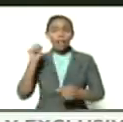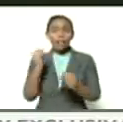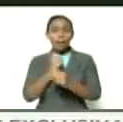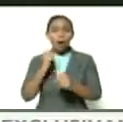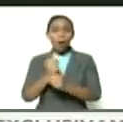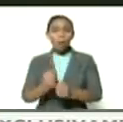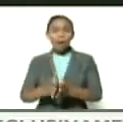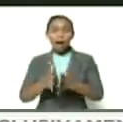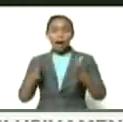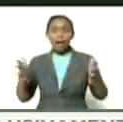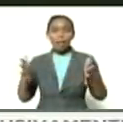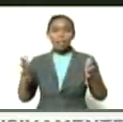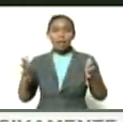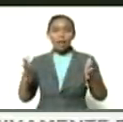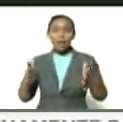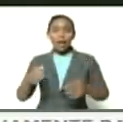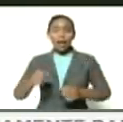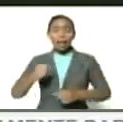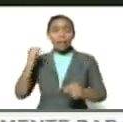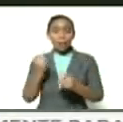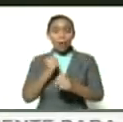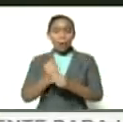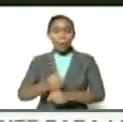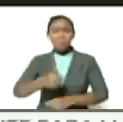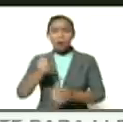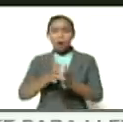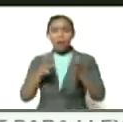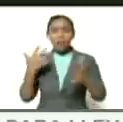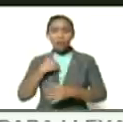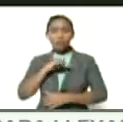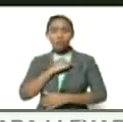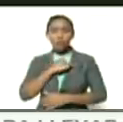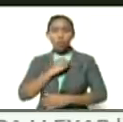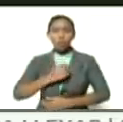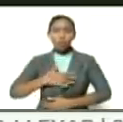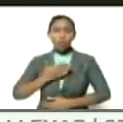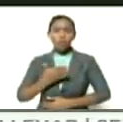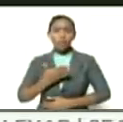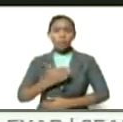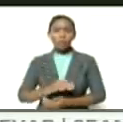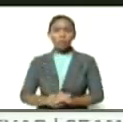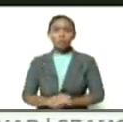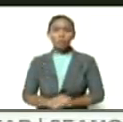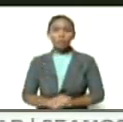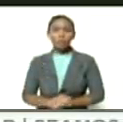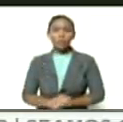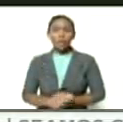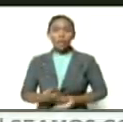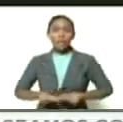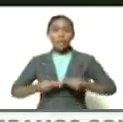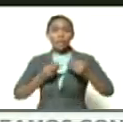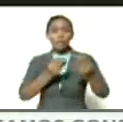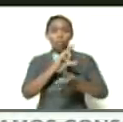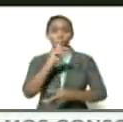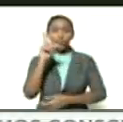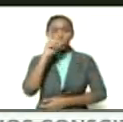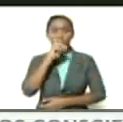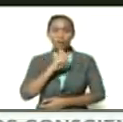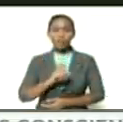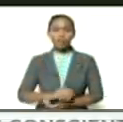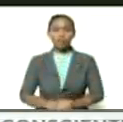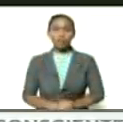grande es la obra más grande que nosotros podemos entregar a los 200 años